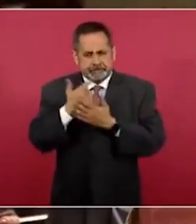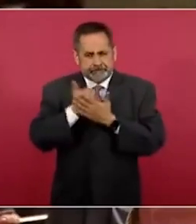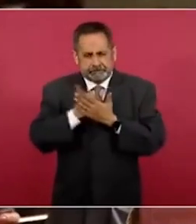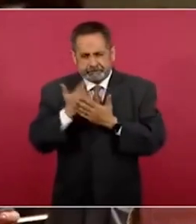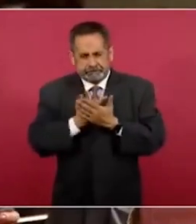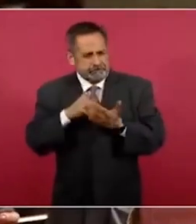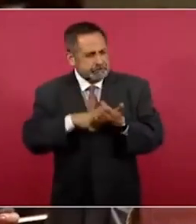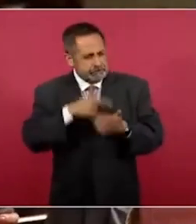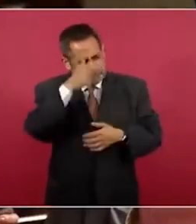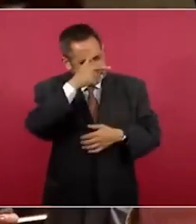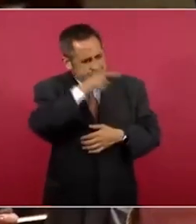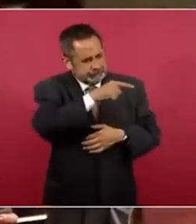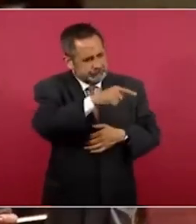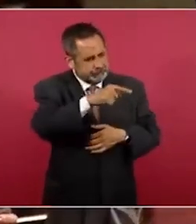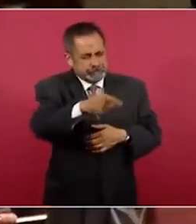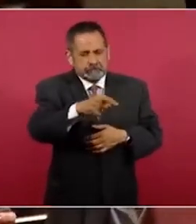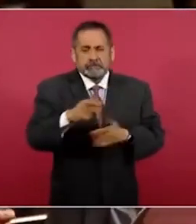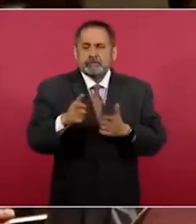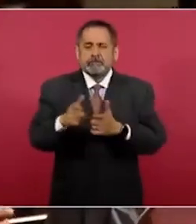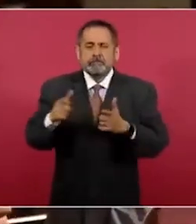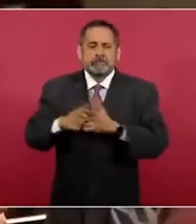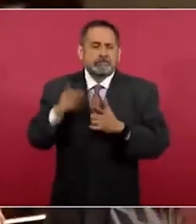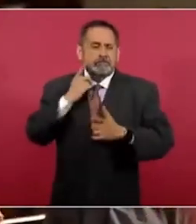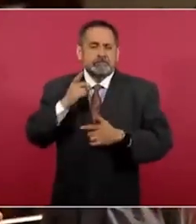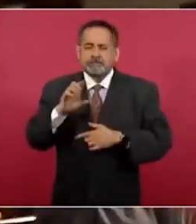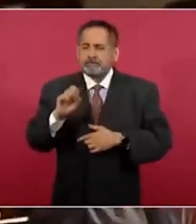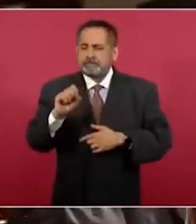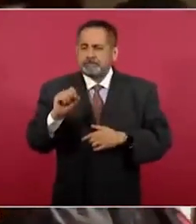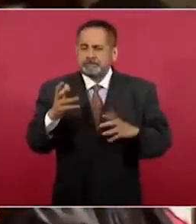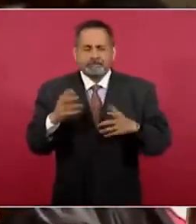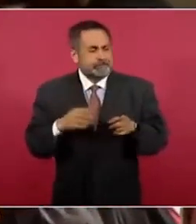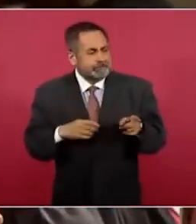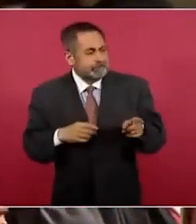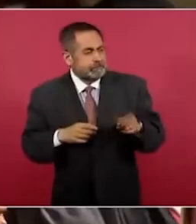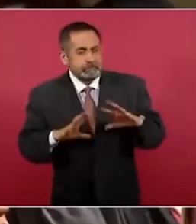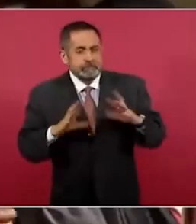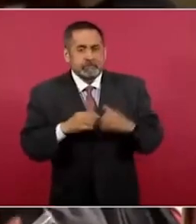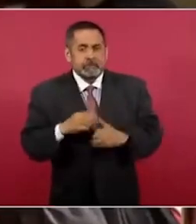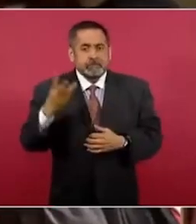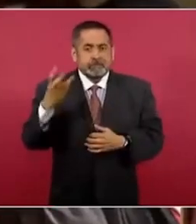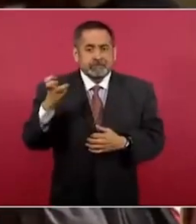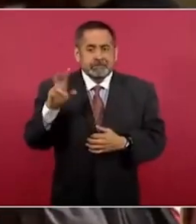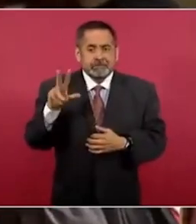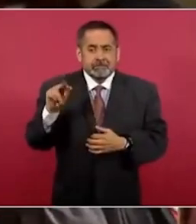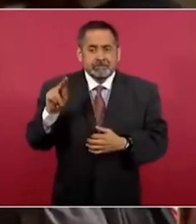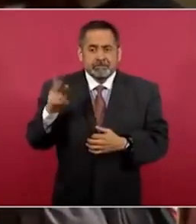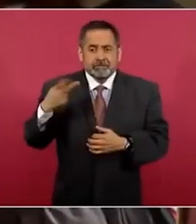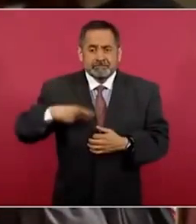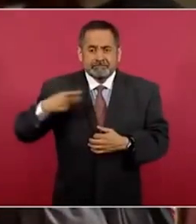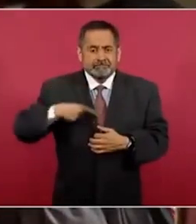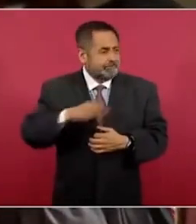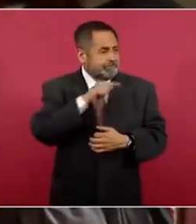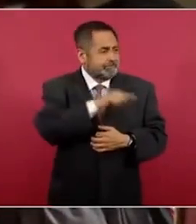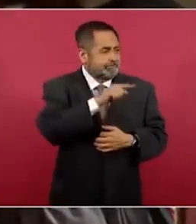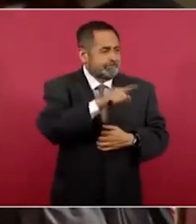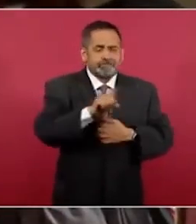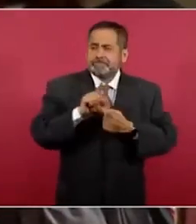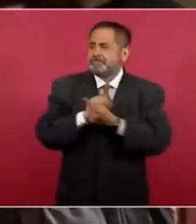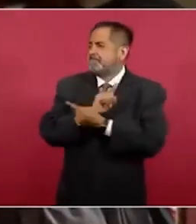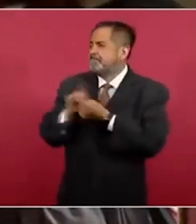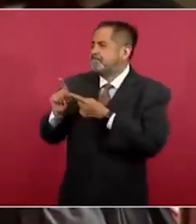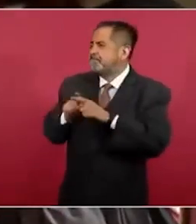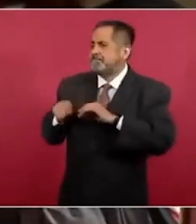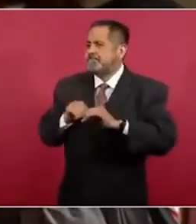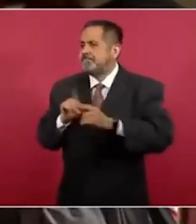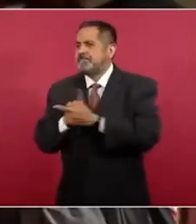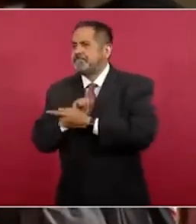de la 65 legislatura, como ya le decía, son 380 cabilderos y personeros que se mueven